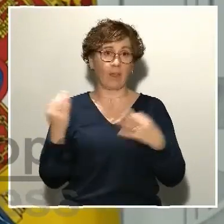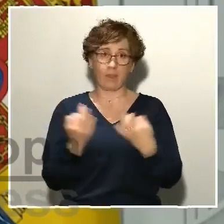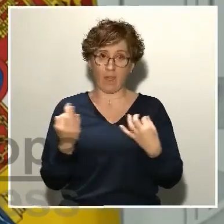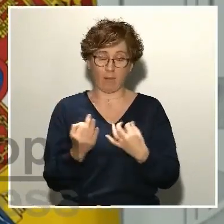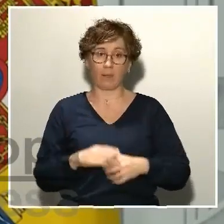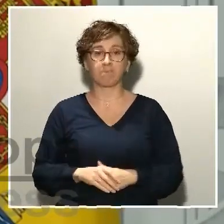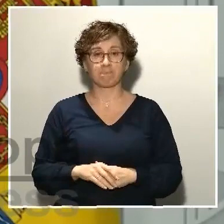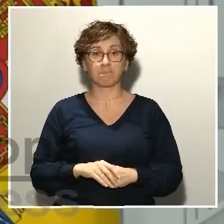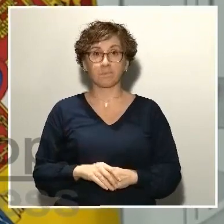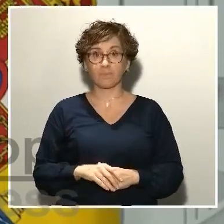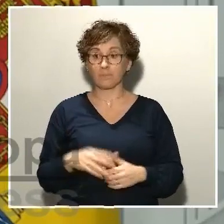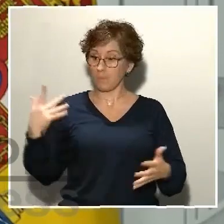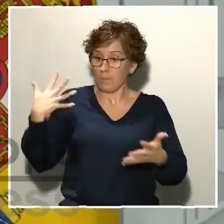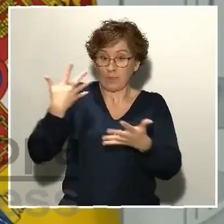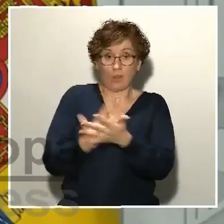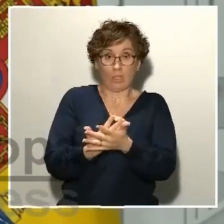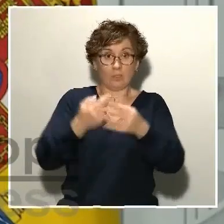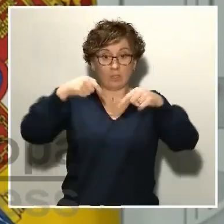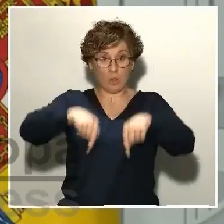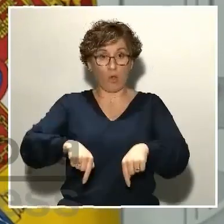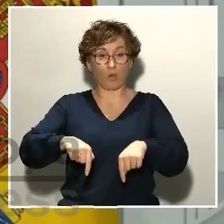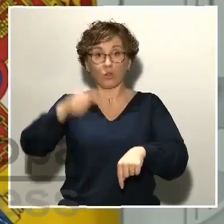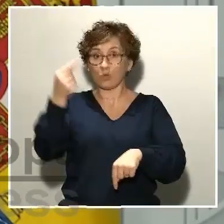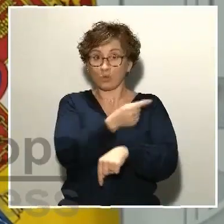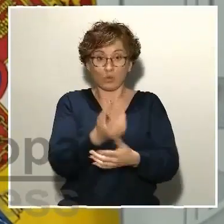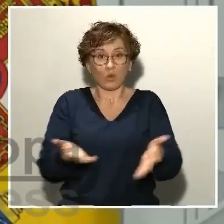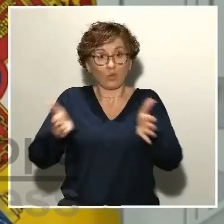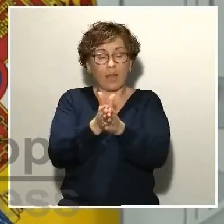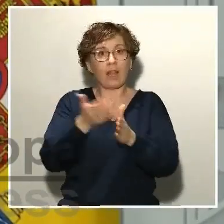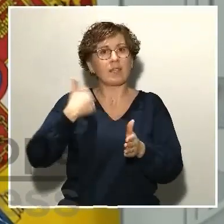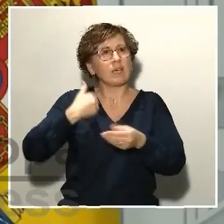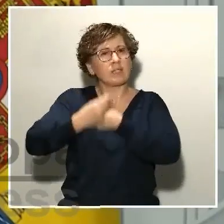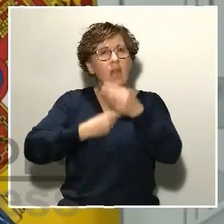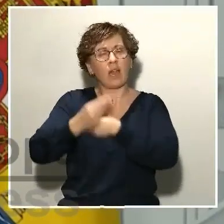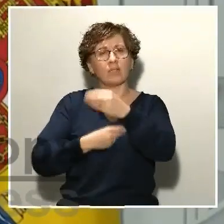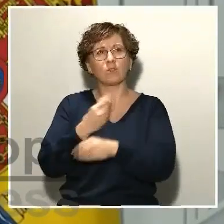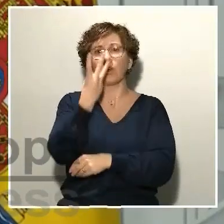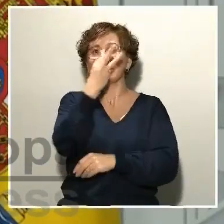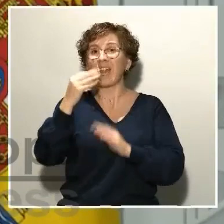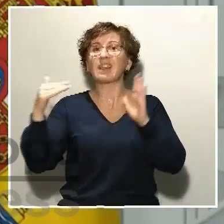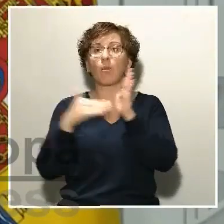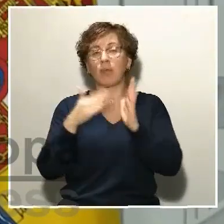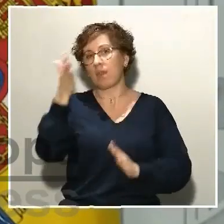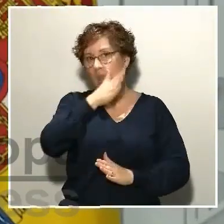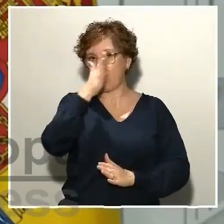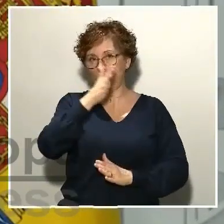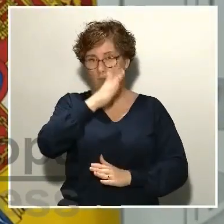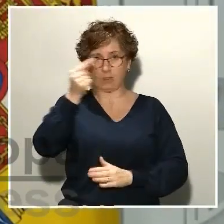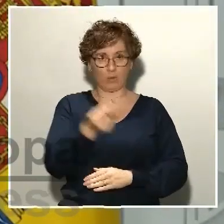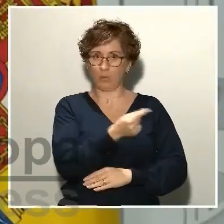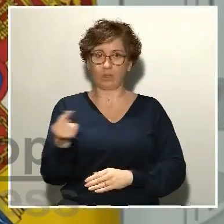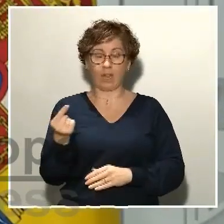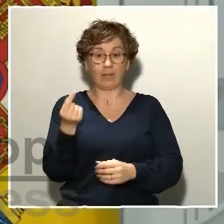hoy, entre todas las fuerzas y cuerpos, se han levantado más de 30.000 denuncias y han sido detenidos por